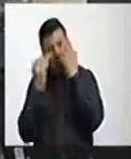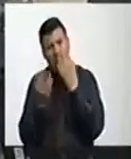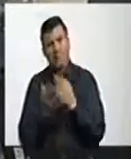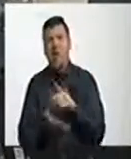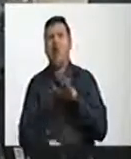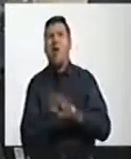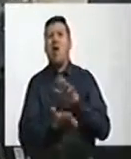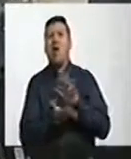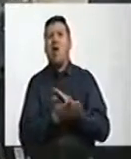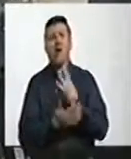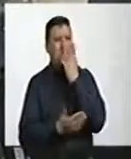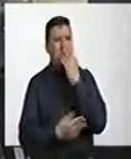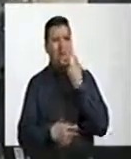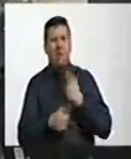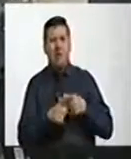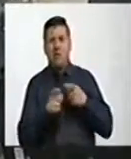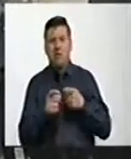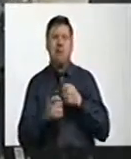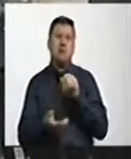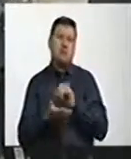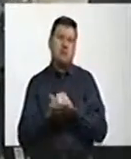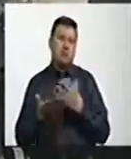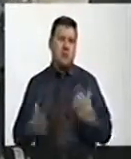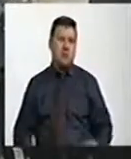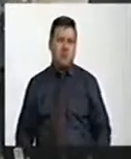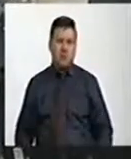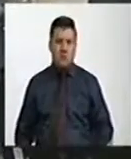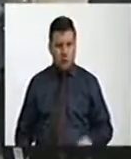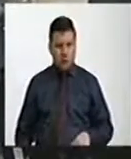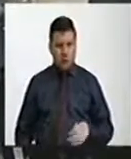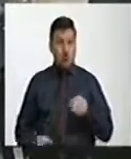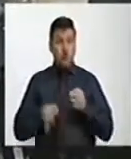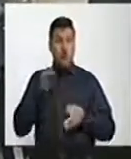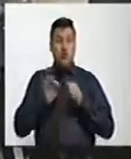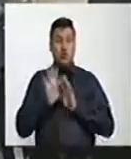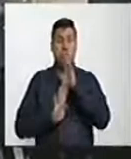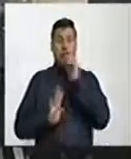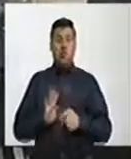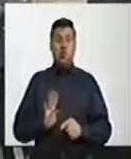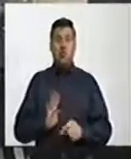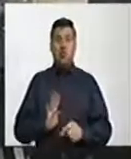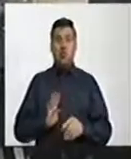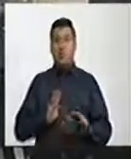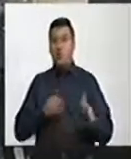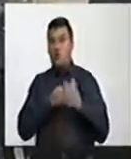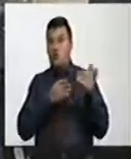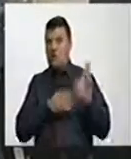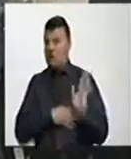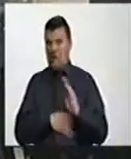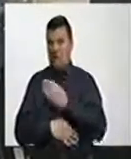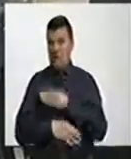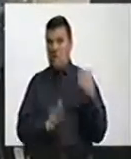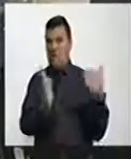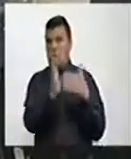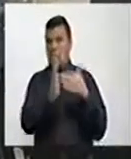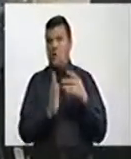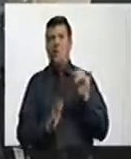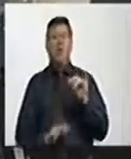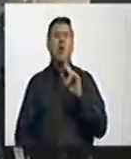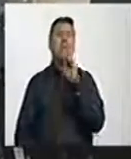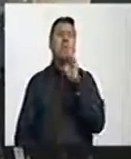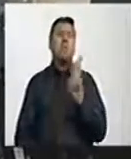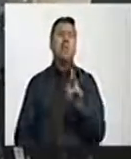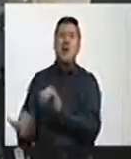impunidad. Asimismo, este tribunal puede ser utilizado para perseguir a la oposición, como lo han hecho en Venezuela.